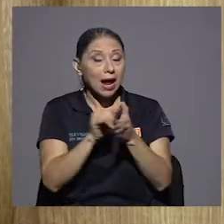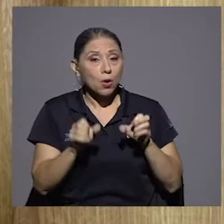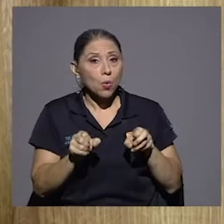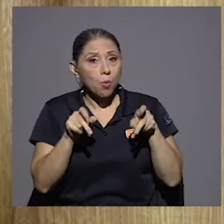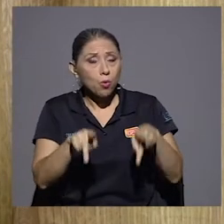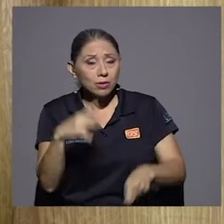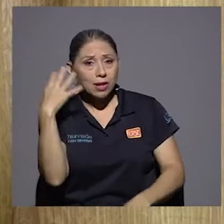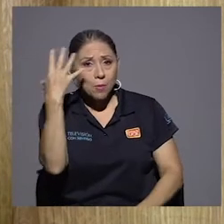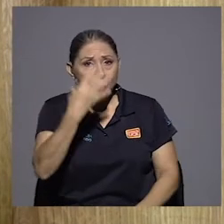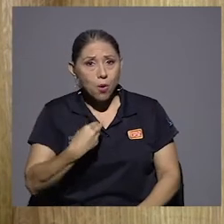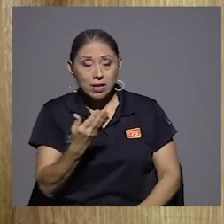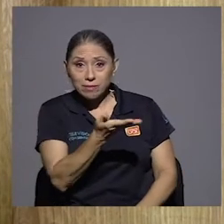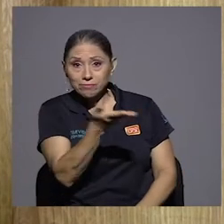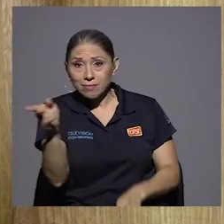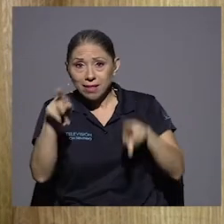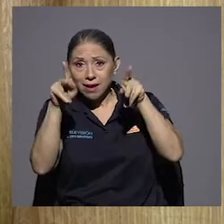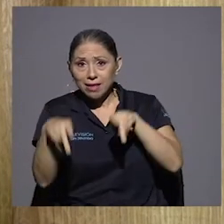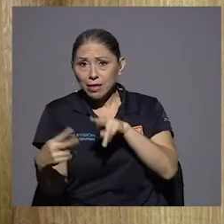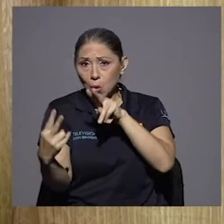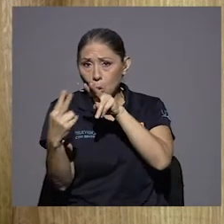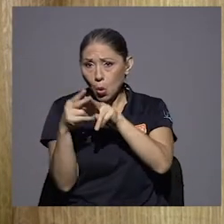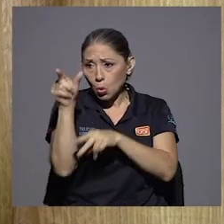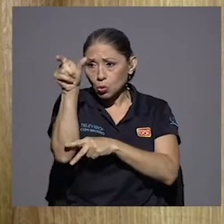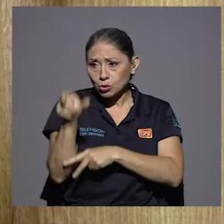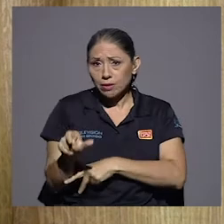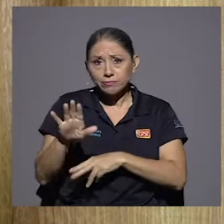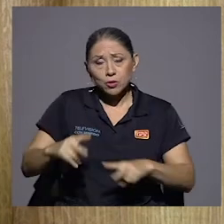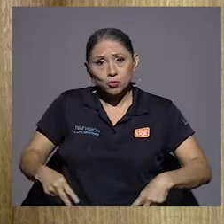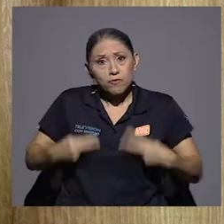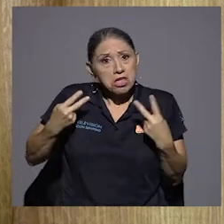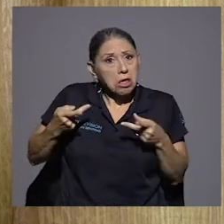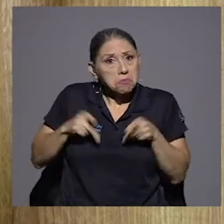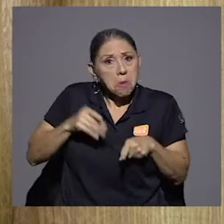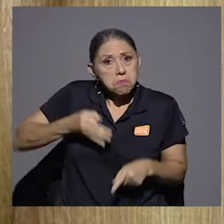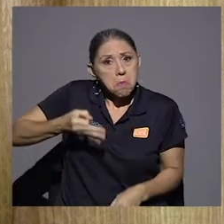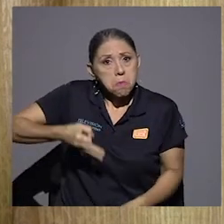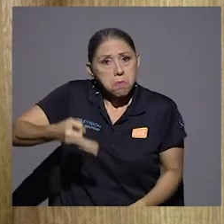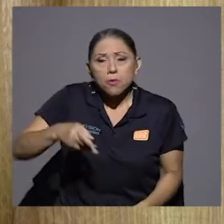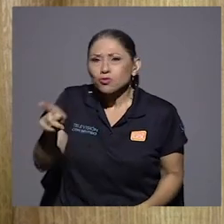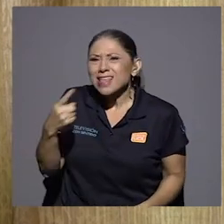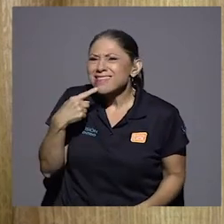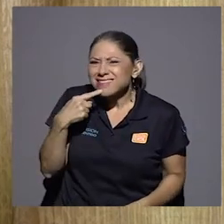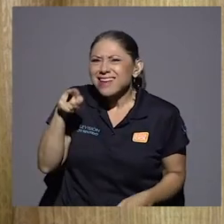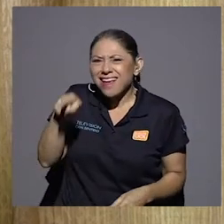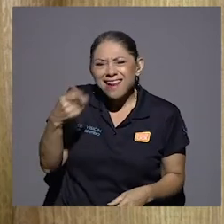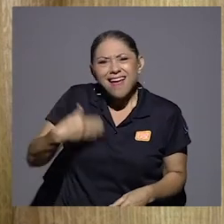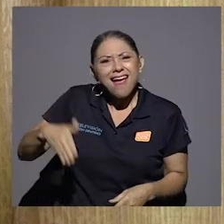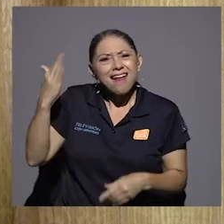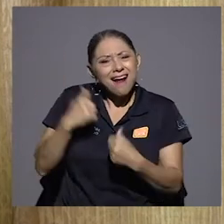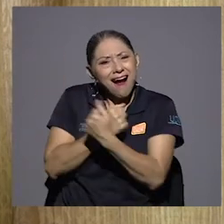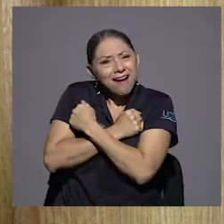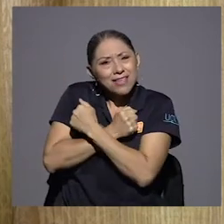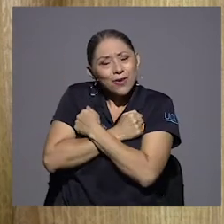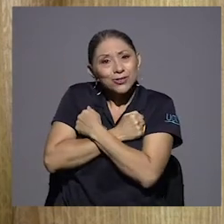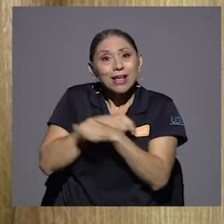para que también la gente lo conozca en su vida cotidiana, porque usted nos dice que era muy cariñoso. Hay una cosa que me llama a mí mucho la atención de las fotografías